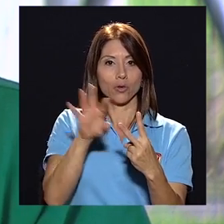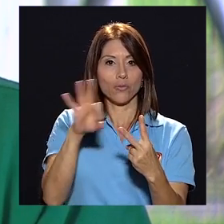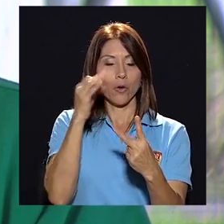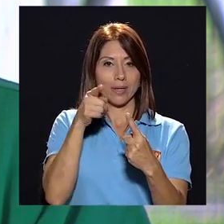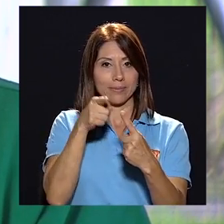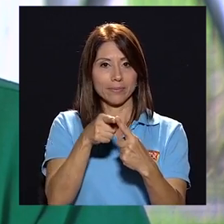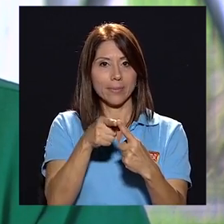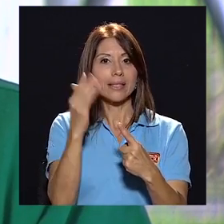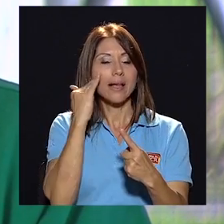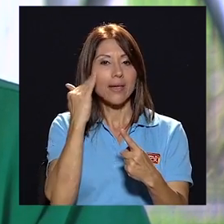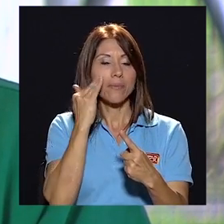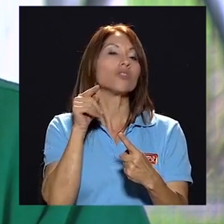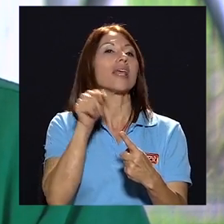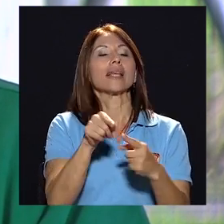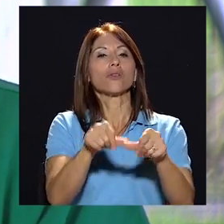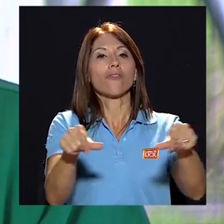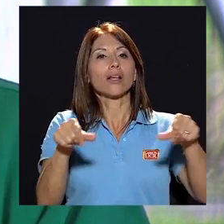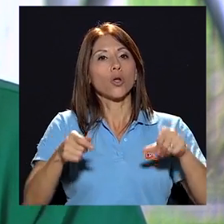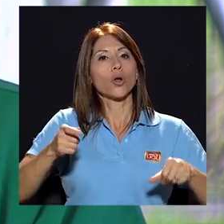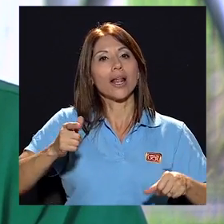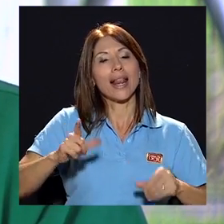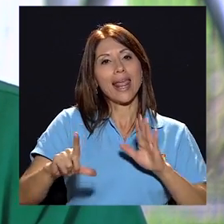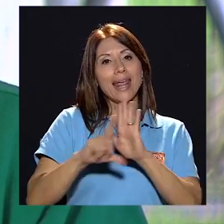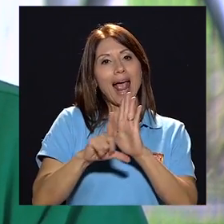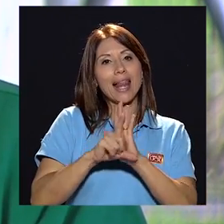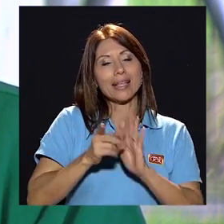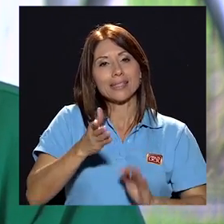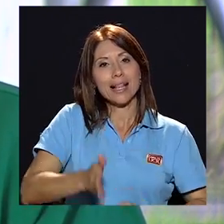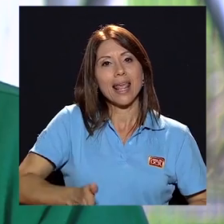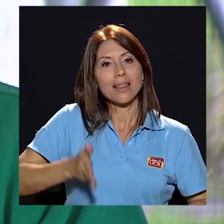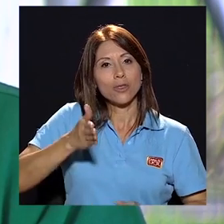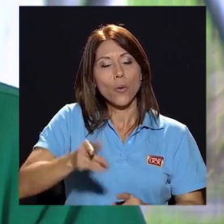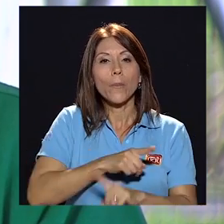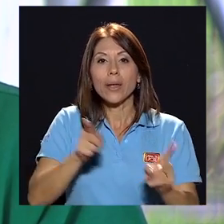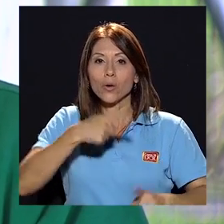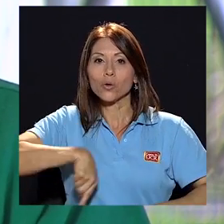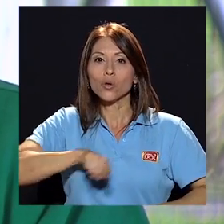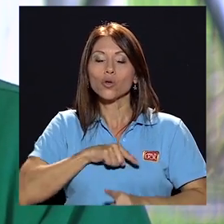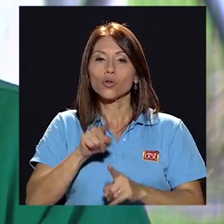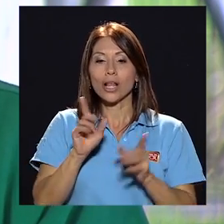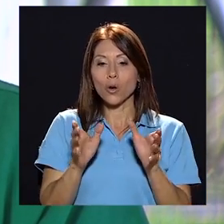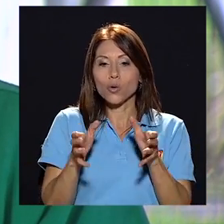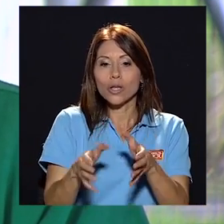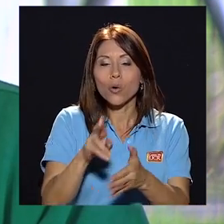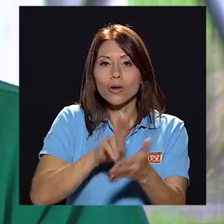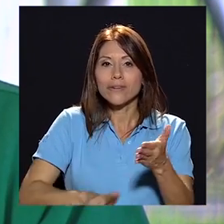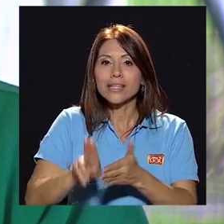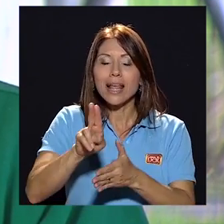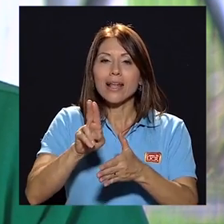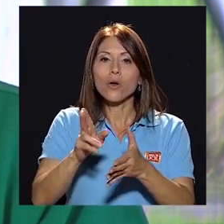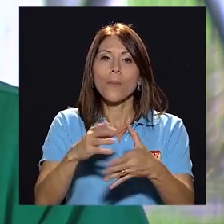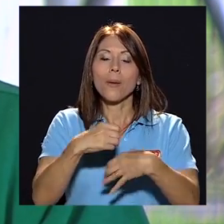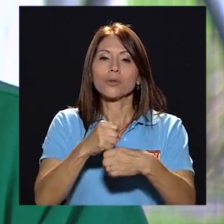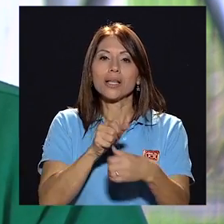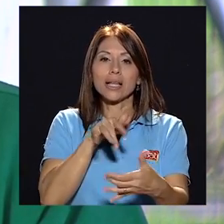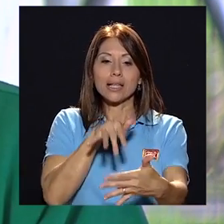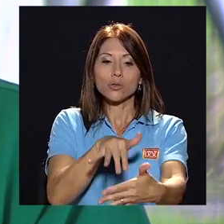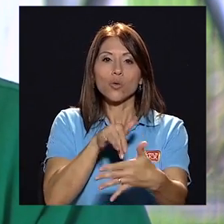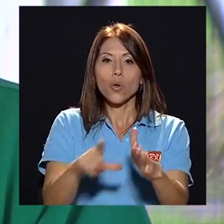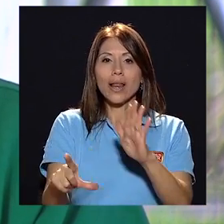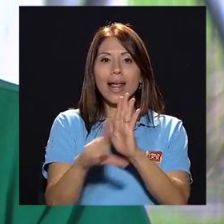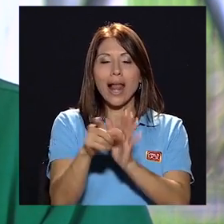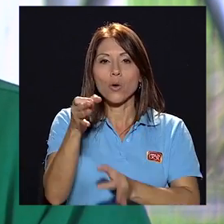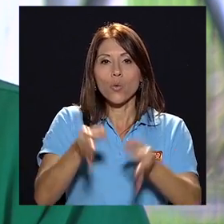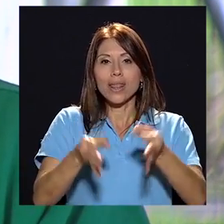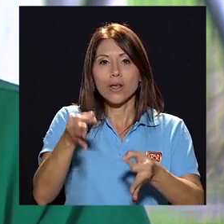sabemos que por una parte ese factor legal es un poco lento pero sí vamos a preocuparnos desde el consejo universitario para hacer un estudio legal jurídico